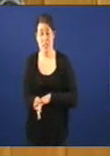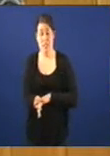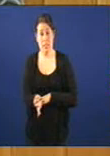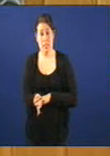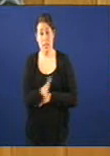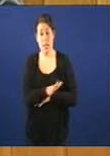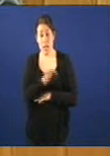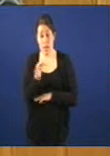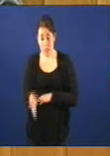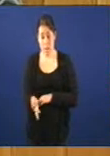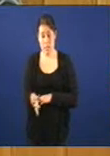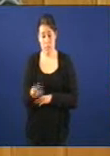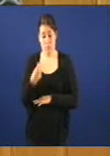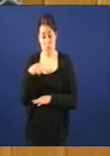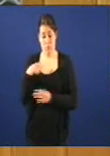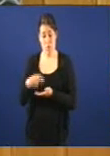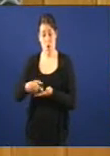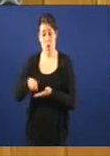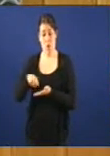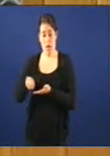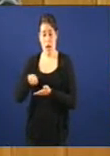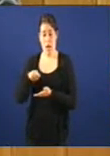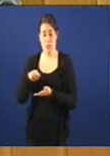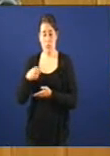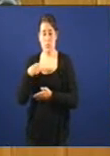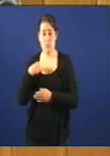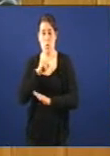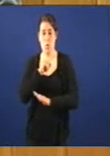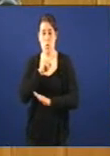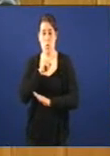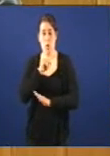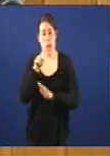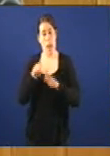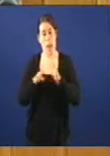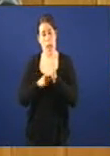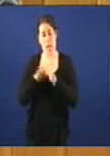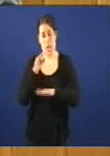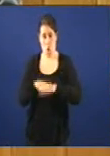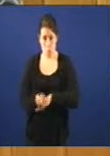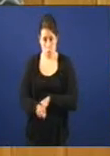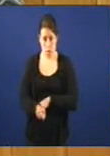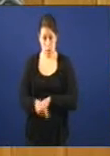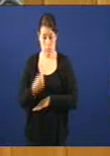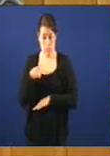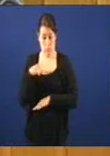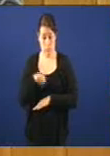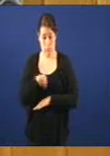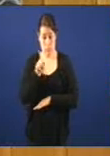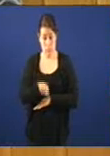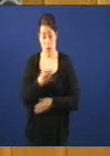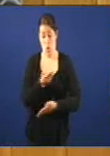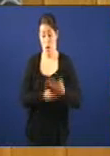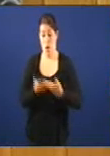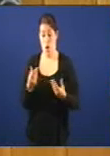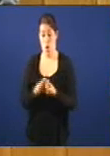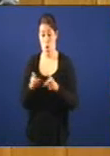a conserveira actuase de forma ilícita, ilegal. Non só foi imprescindible, xinón que colaborou coa